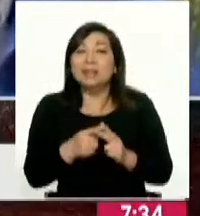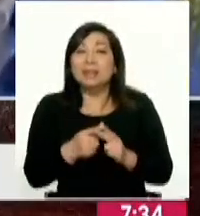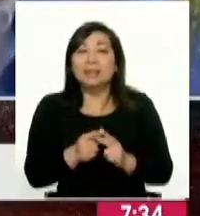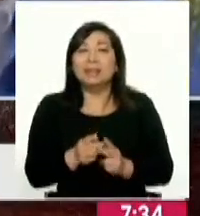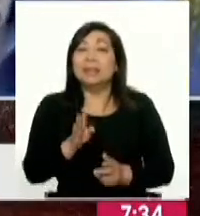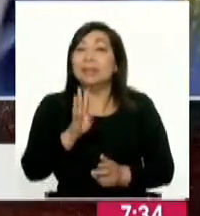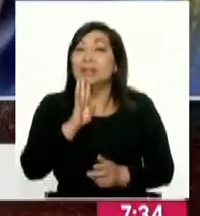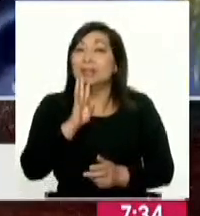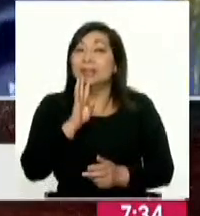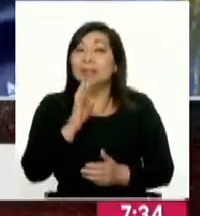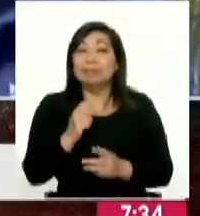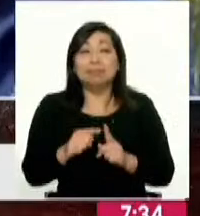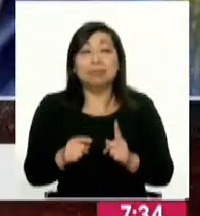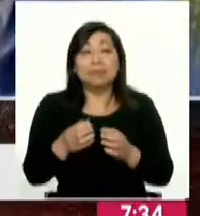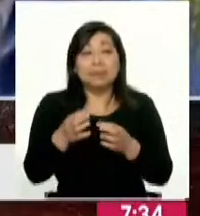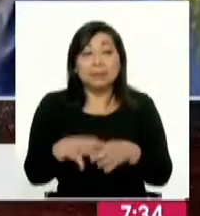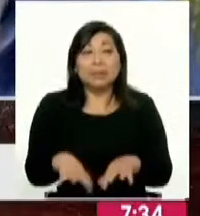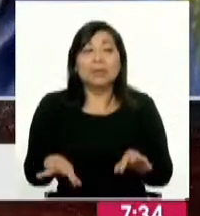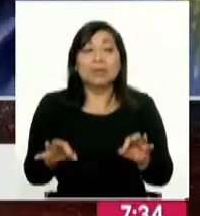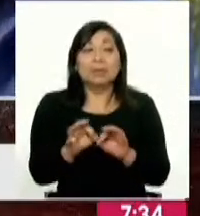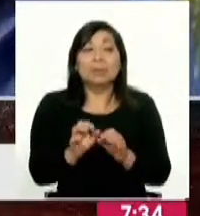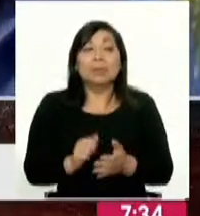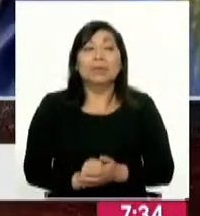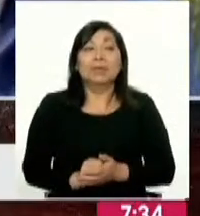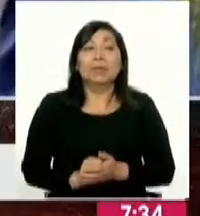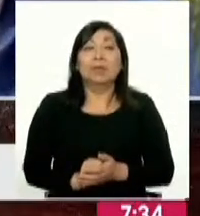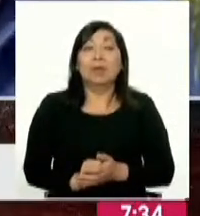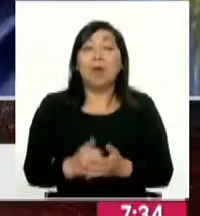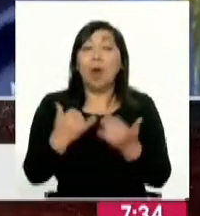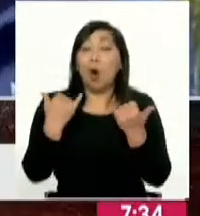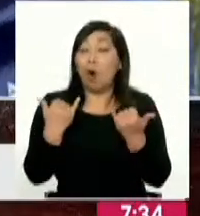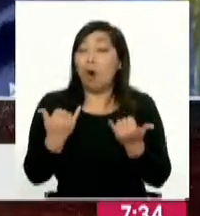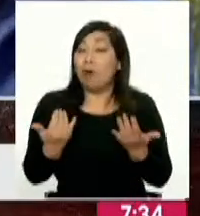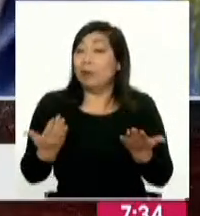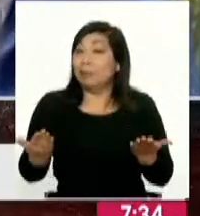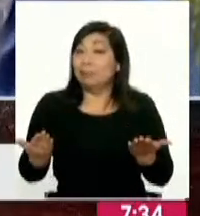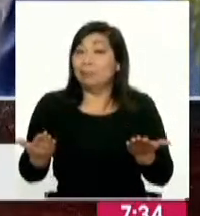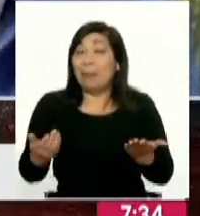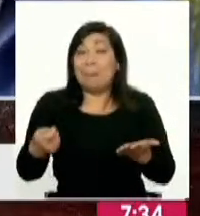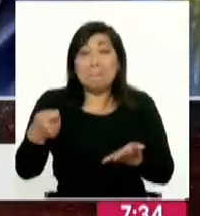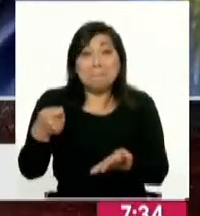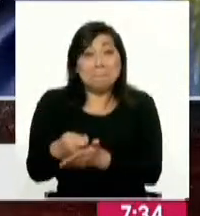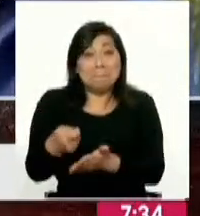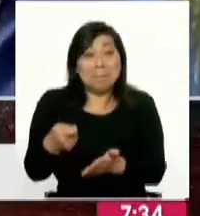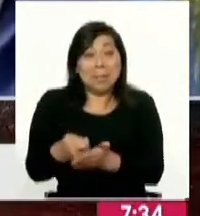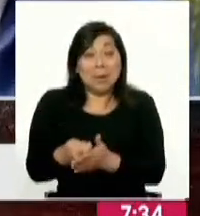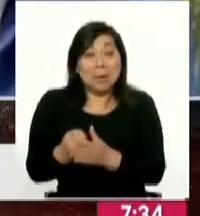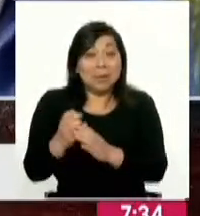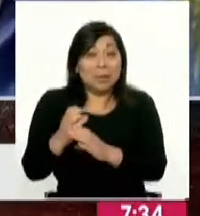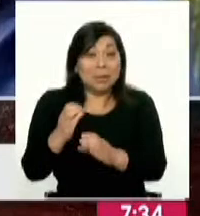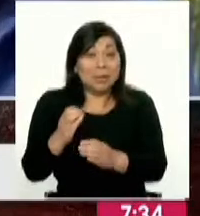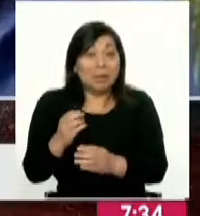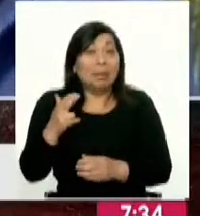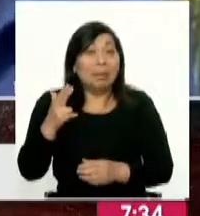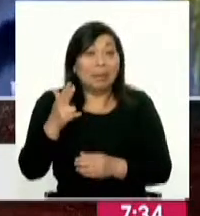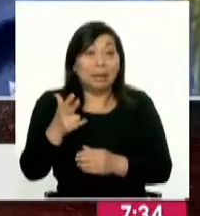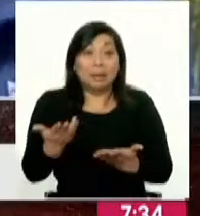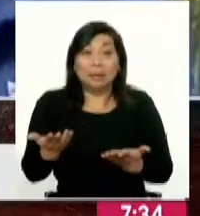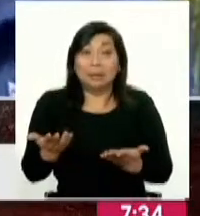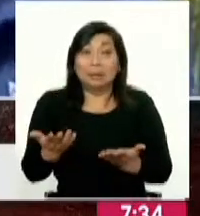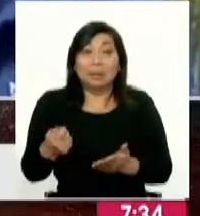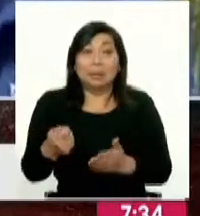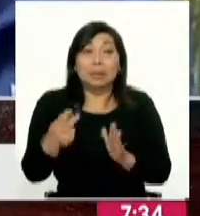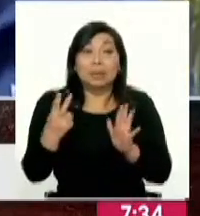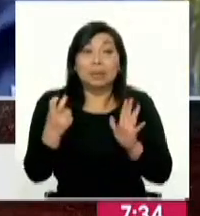último que has dicho que es absolutamente importante. Si el día de hoy no estuviera subsidiado el pasaje de la línea 1 del tren, estaríamos